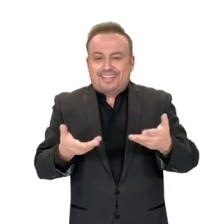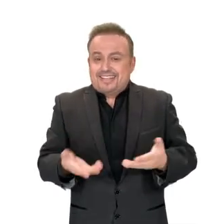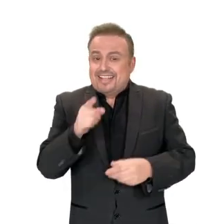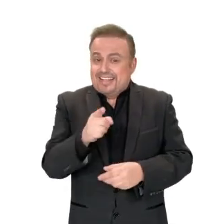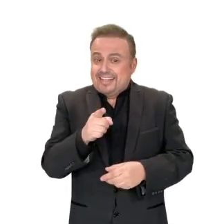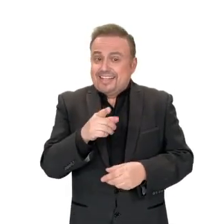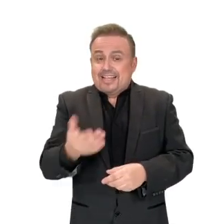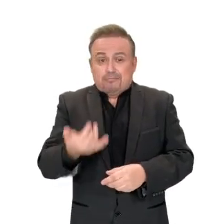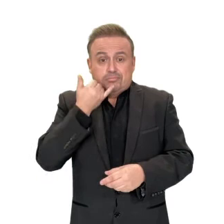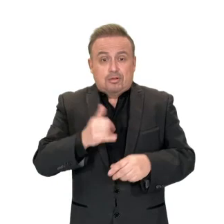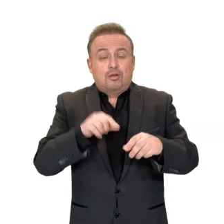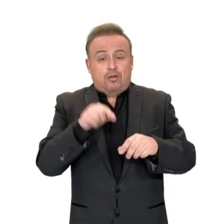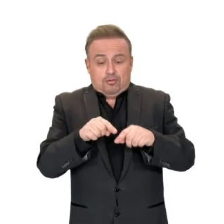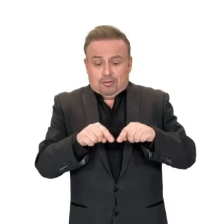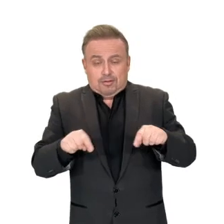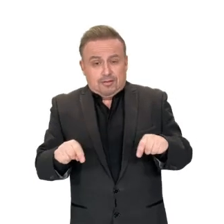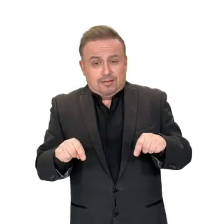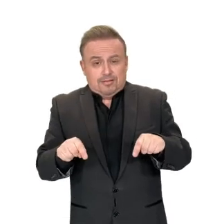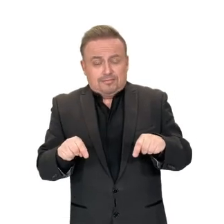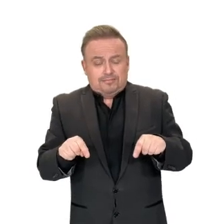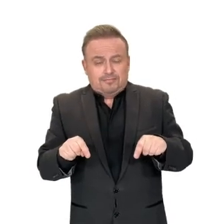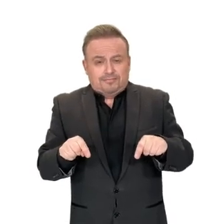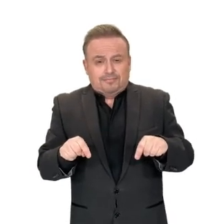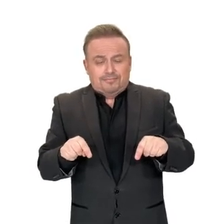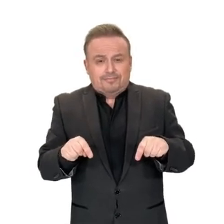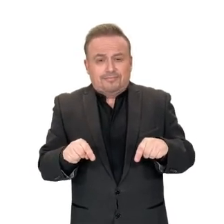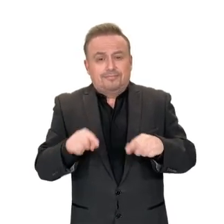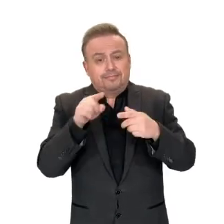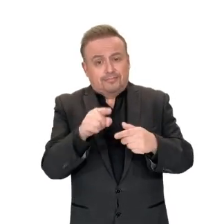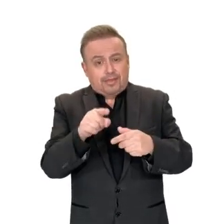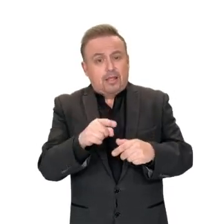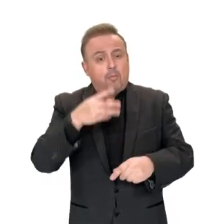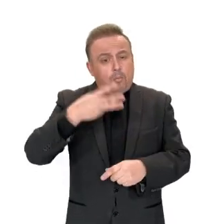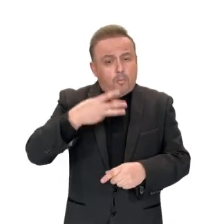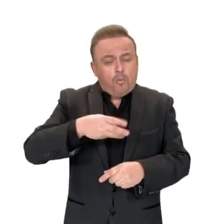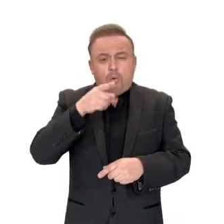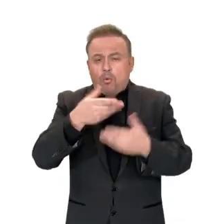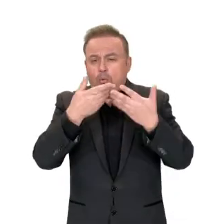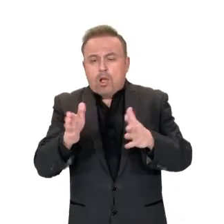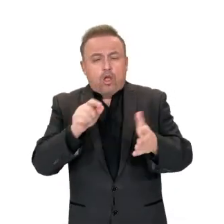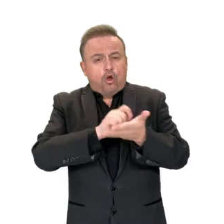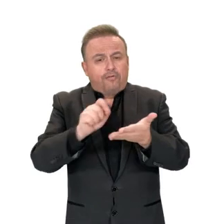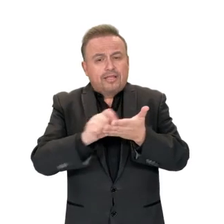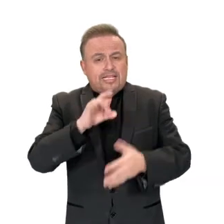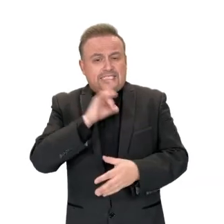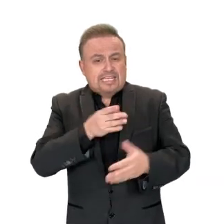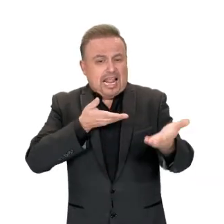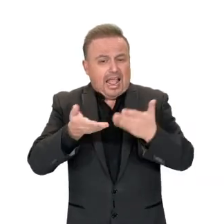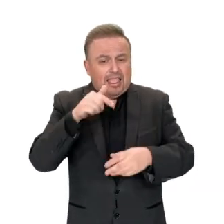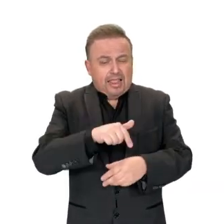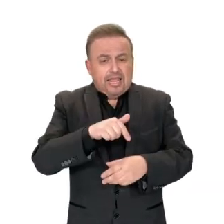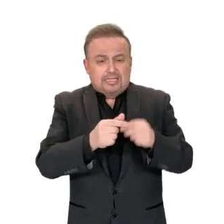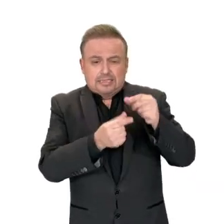.cl, llamándonos al 800-104-777. En tu municipio, en todas las oficinas Chile